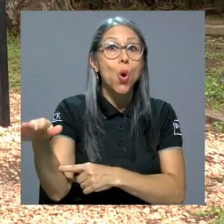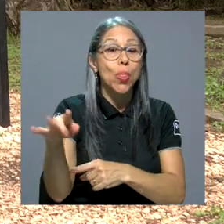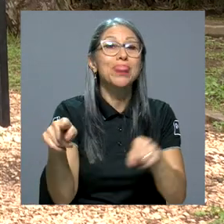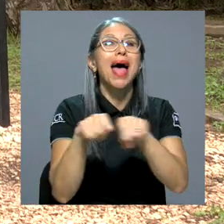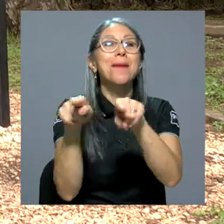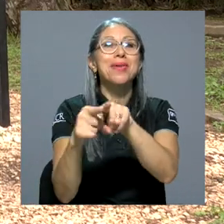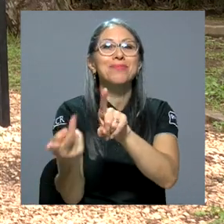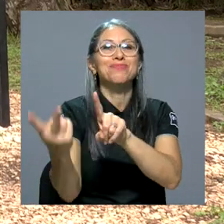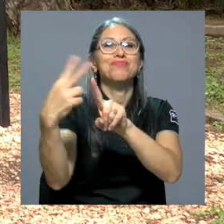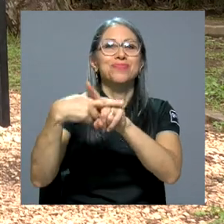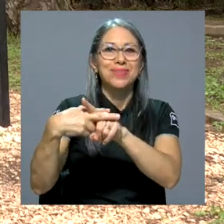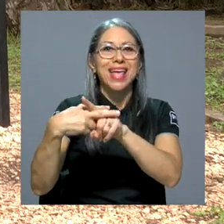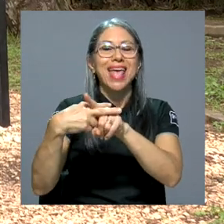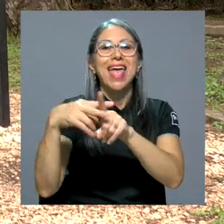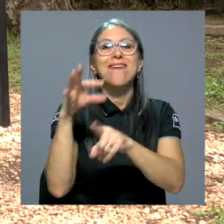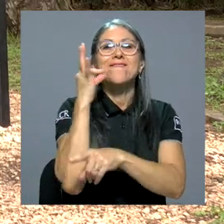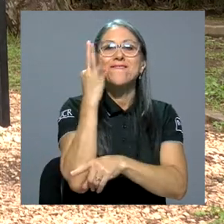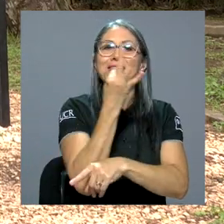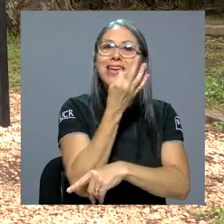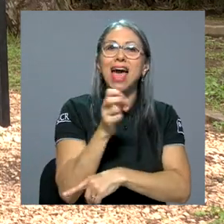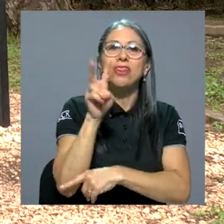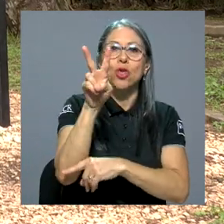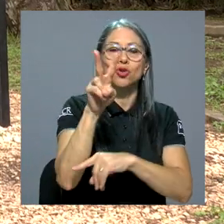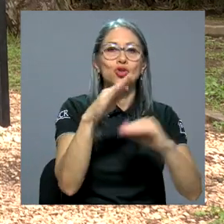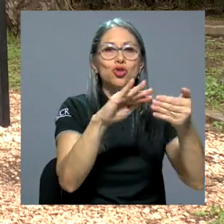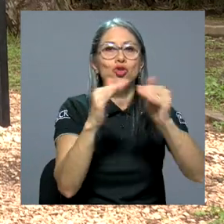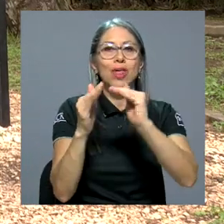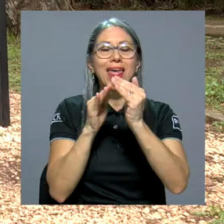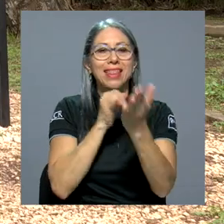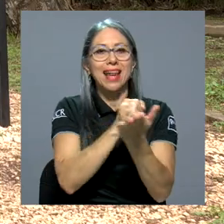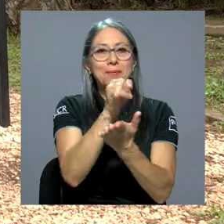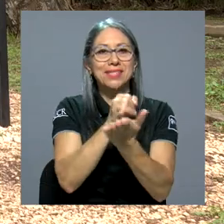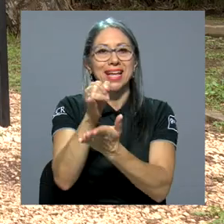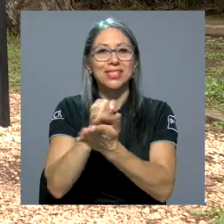calistenia en Finca 2, en la ciudad de la investigación.